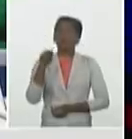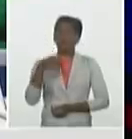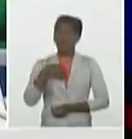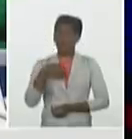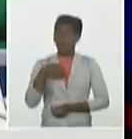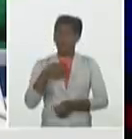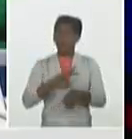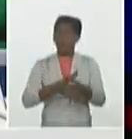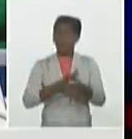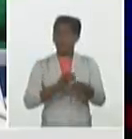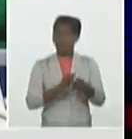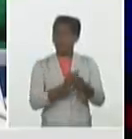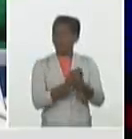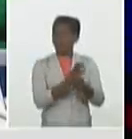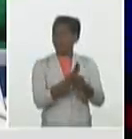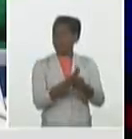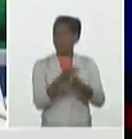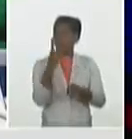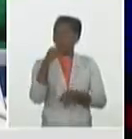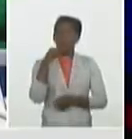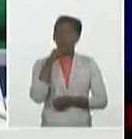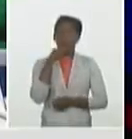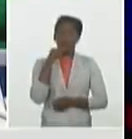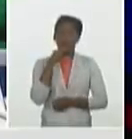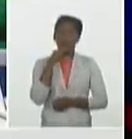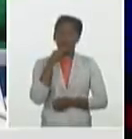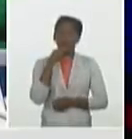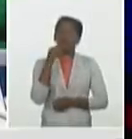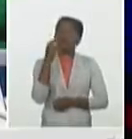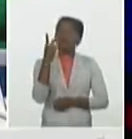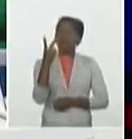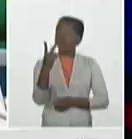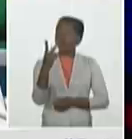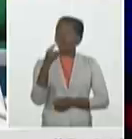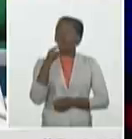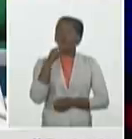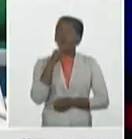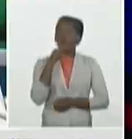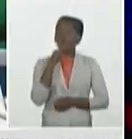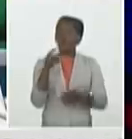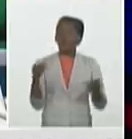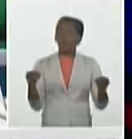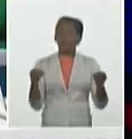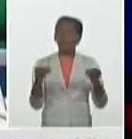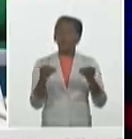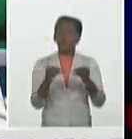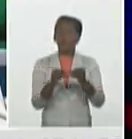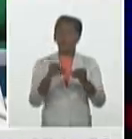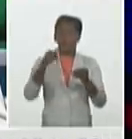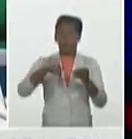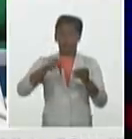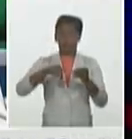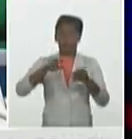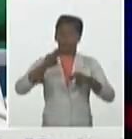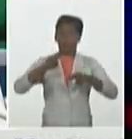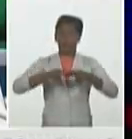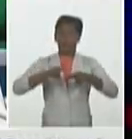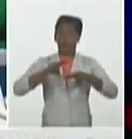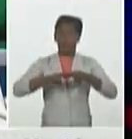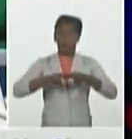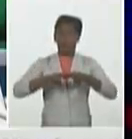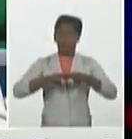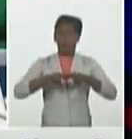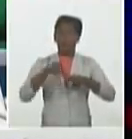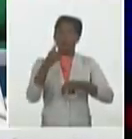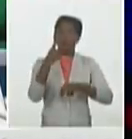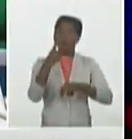referimos un ruso también como consecuencia de la transmisión autóctona aquí en La Habana un estadounidense